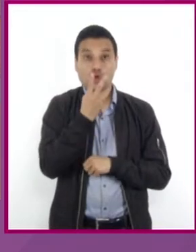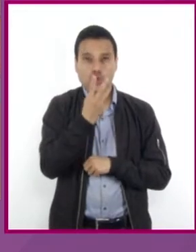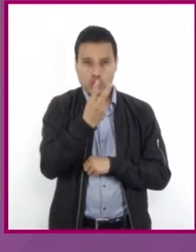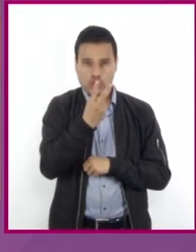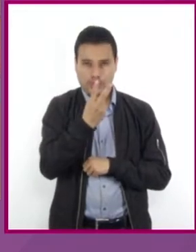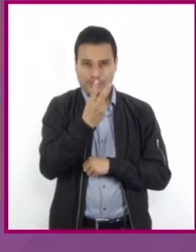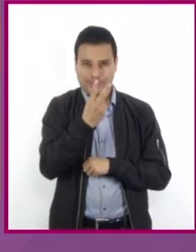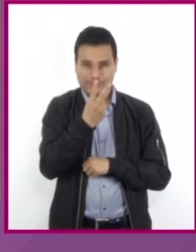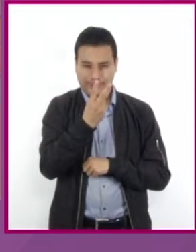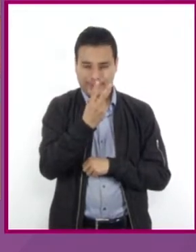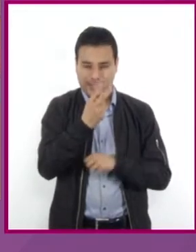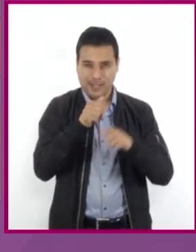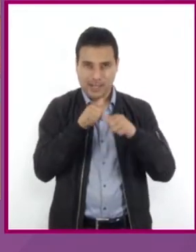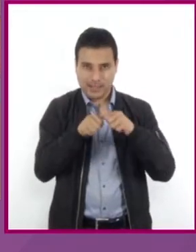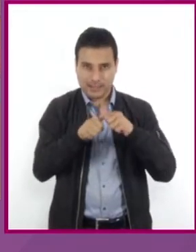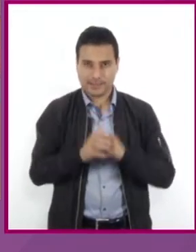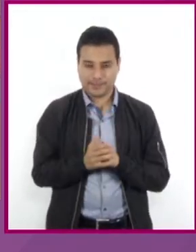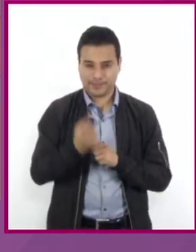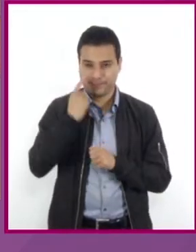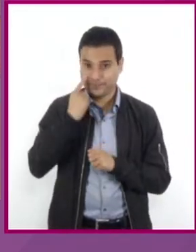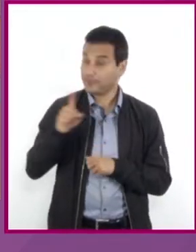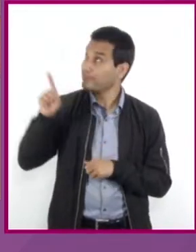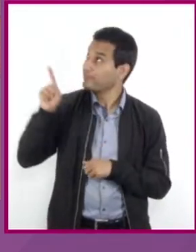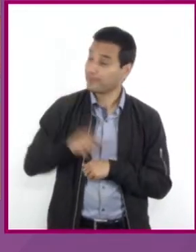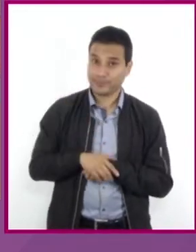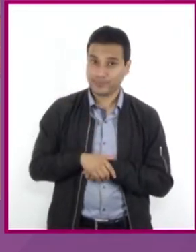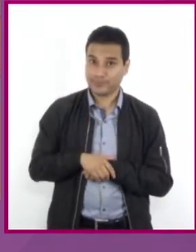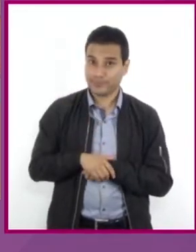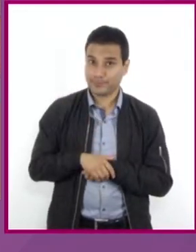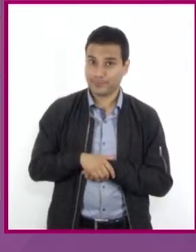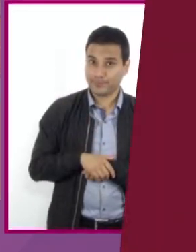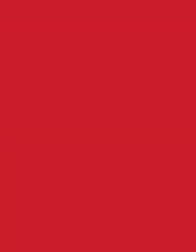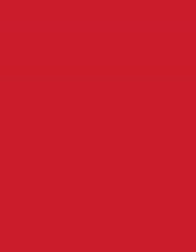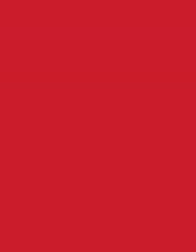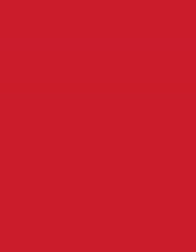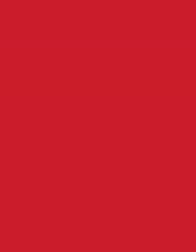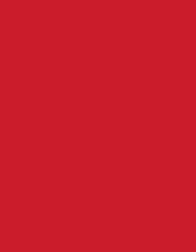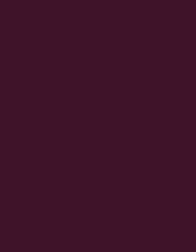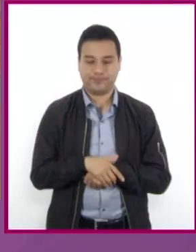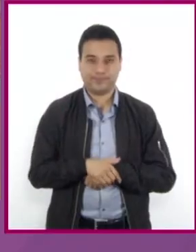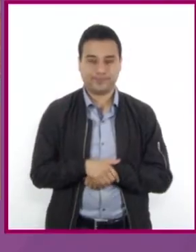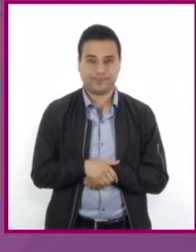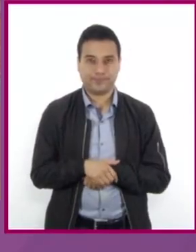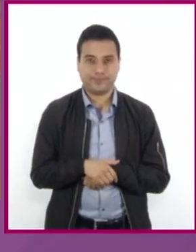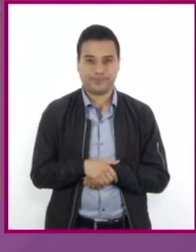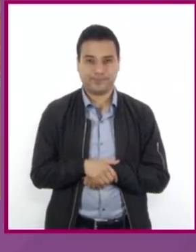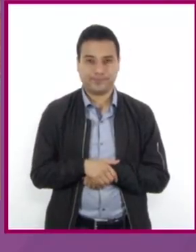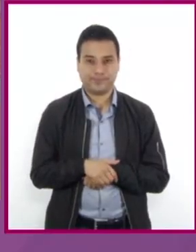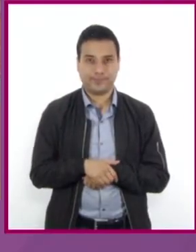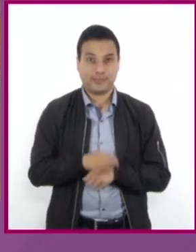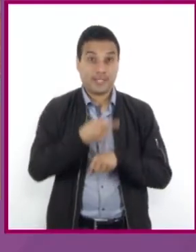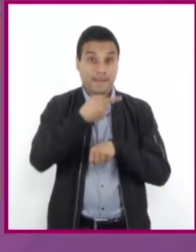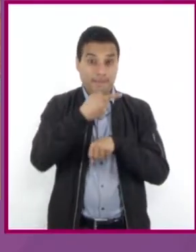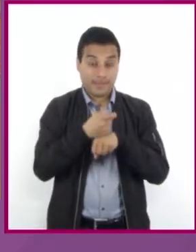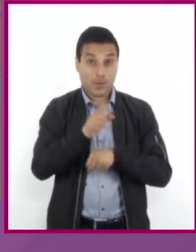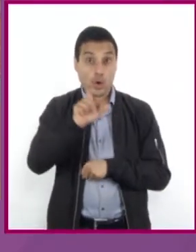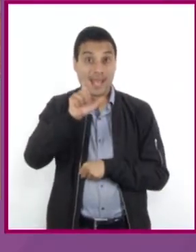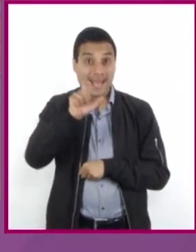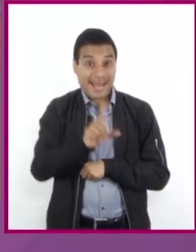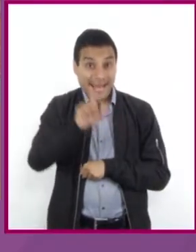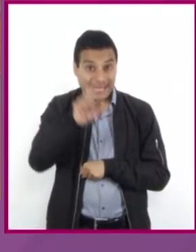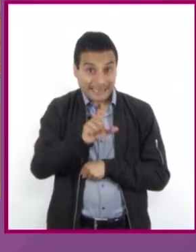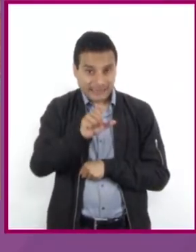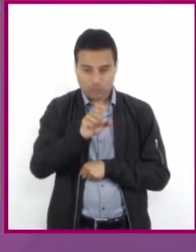x más y igual a 27, x igual a 2y. Despejamos la incógnita x